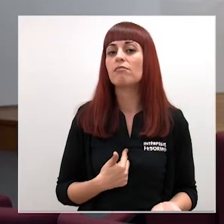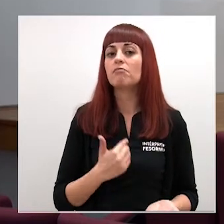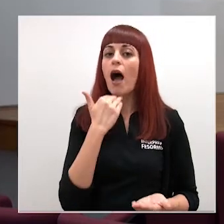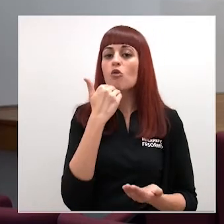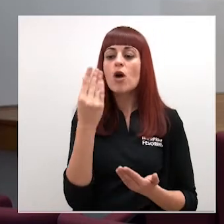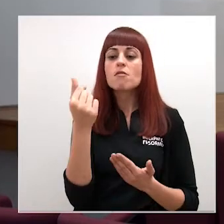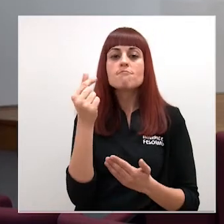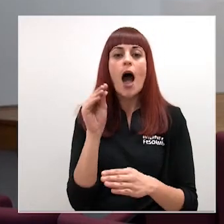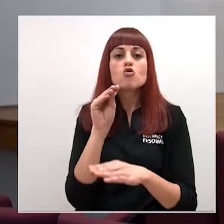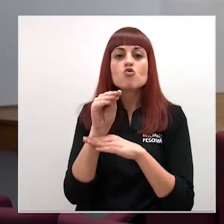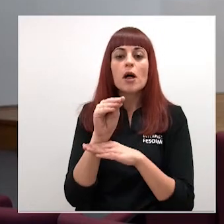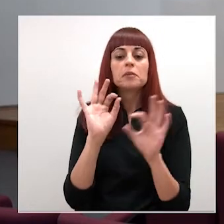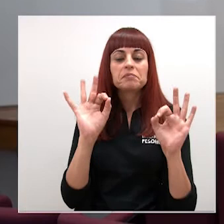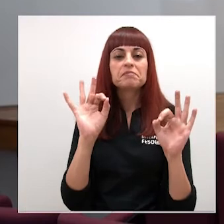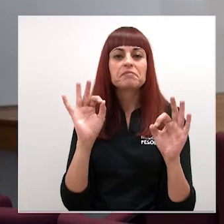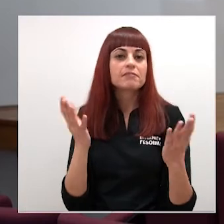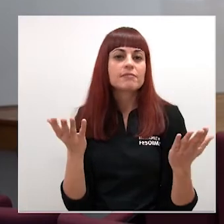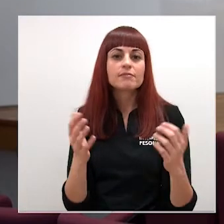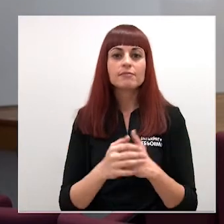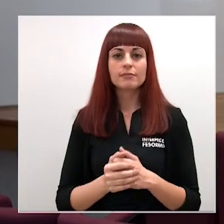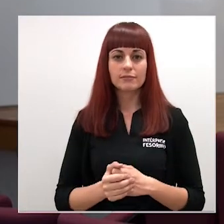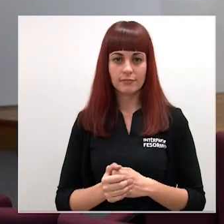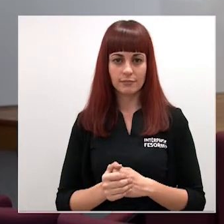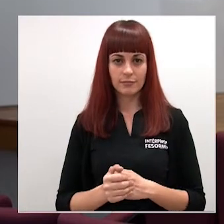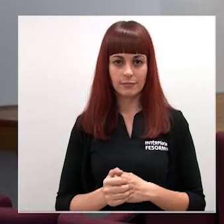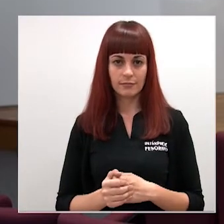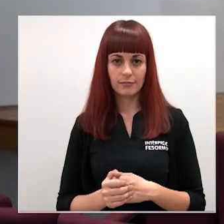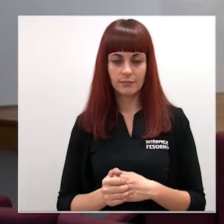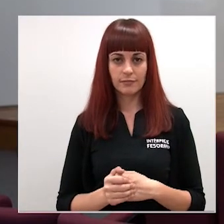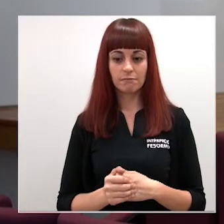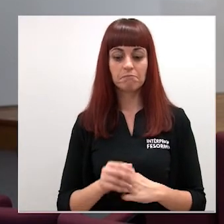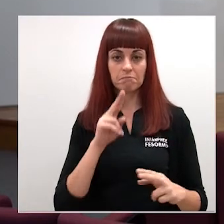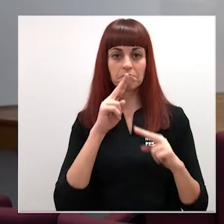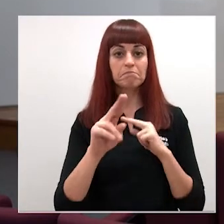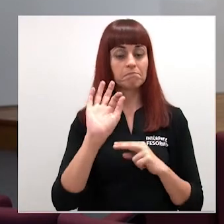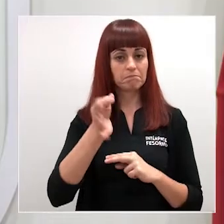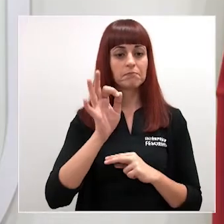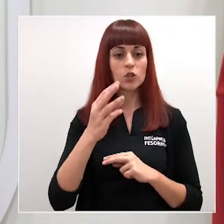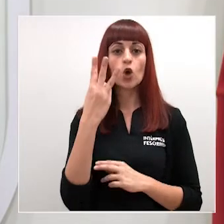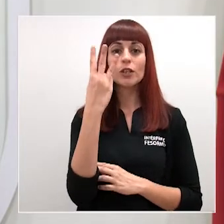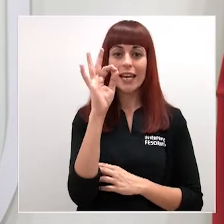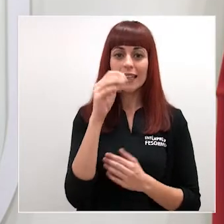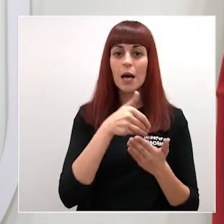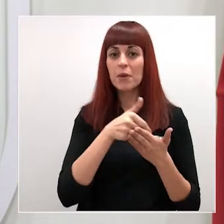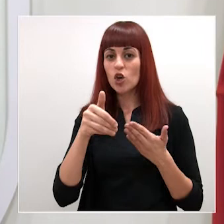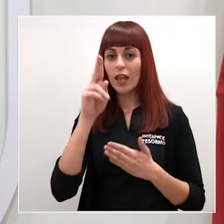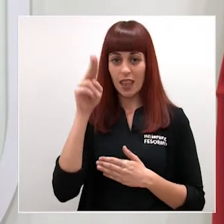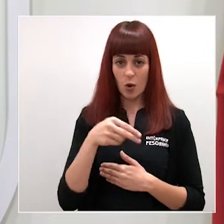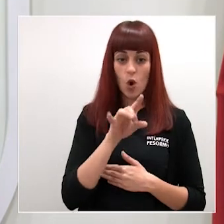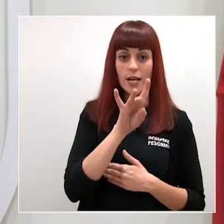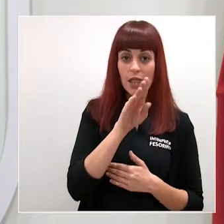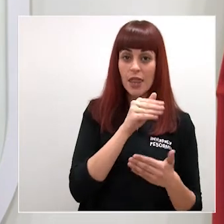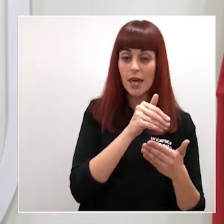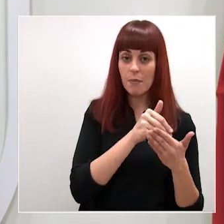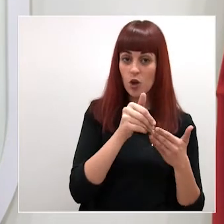esas ayudas más en particular que tenga el gobierno Pues efectivamente son 30 millones de euros 15 millones de euros